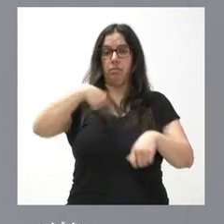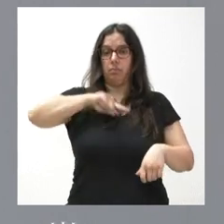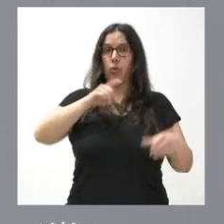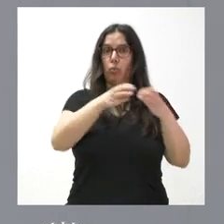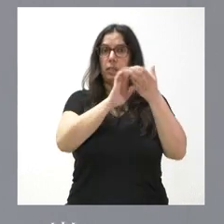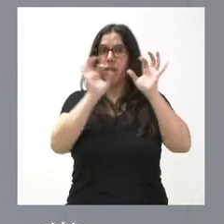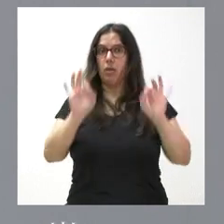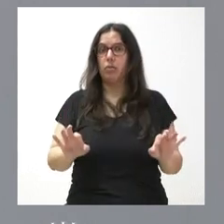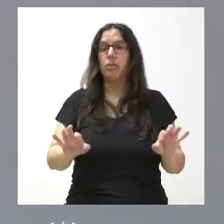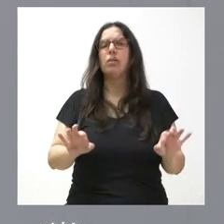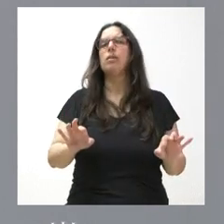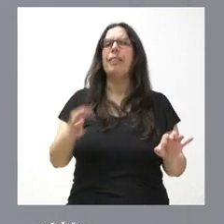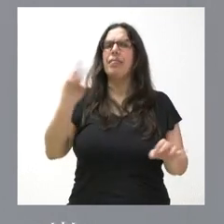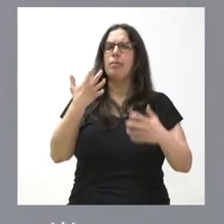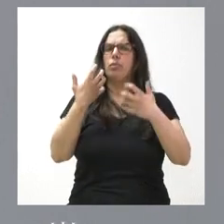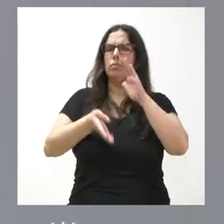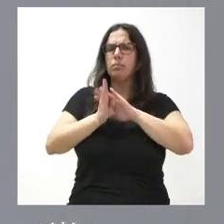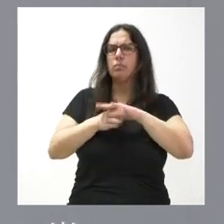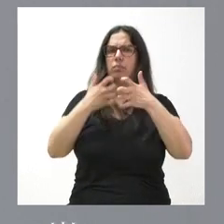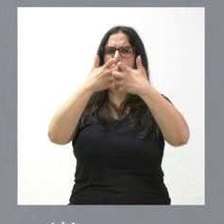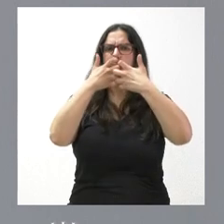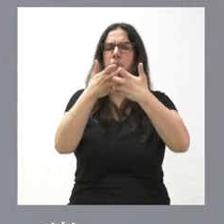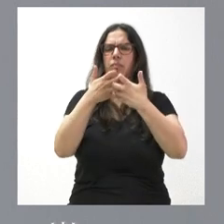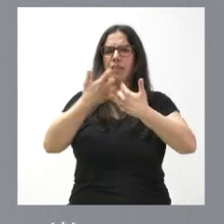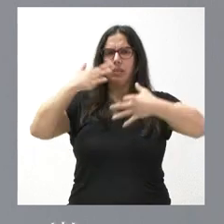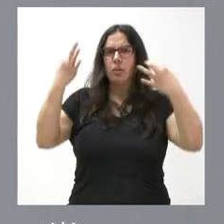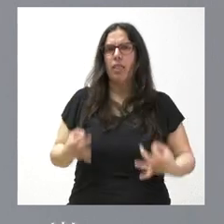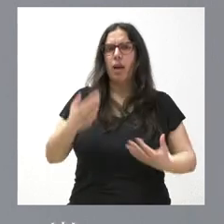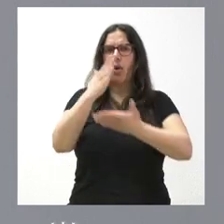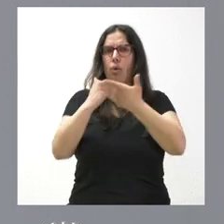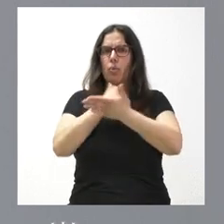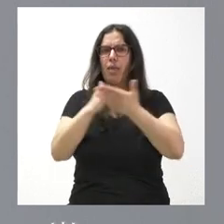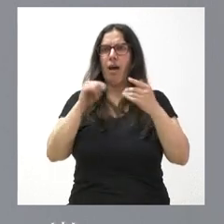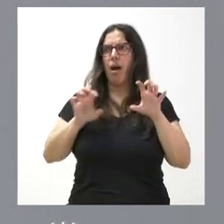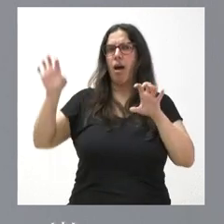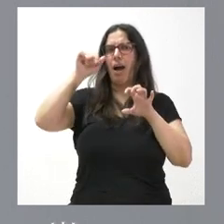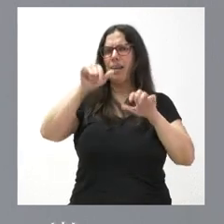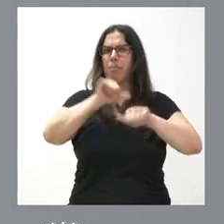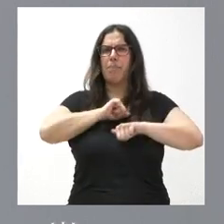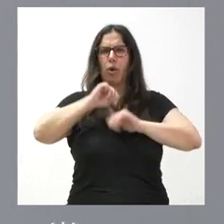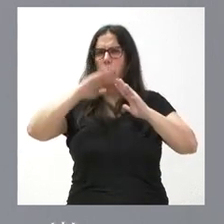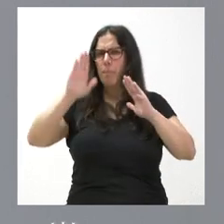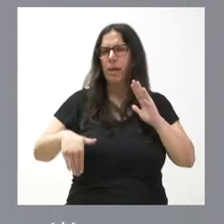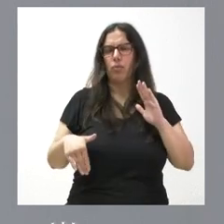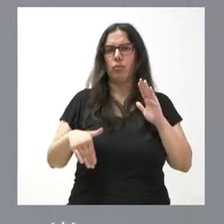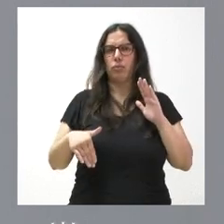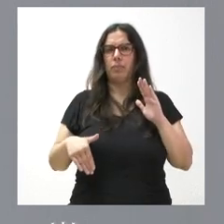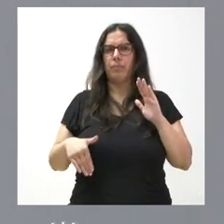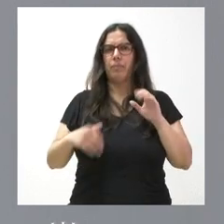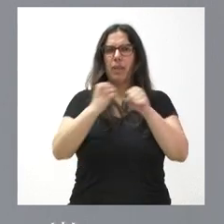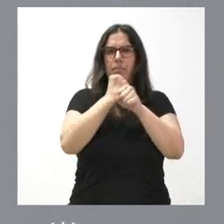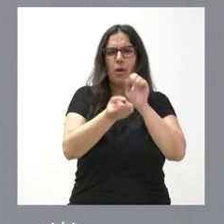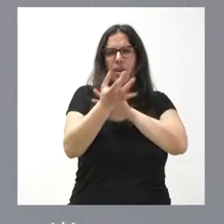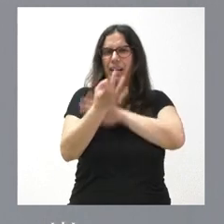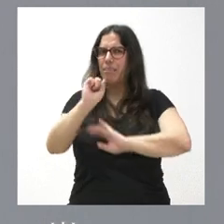Castilla y León, que tenemos que seguir garantizando que Castilla y León esté entre las comunidades con menos tasa de paro, entre las que más empleo están